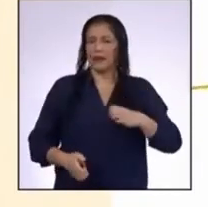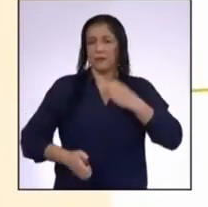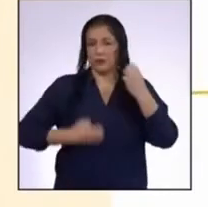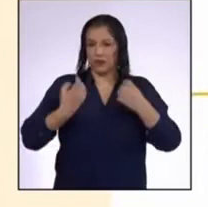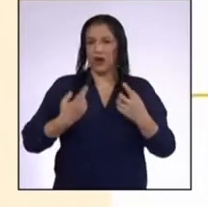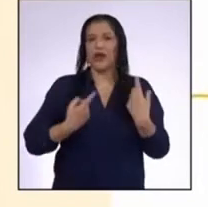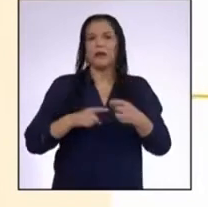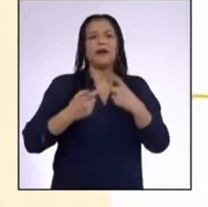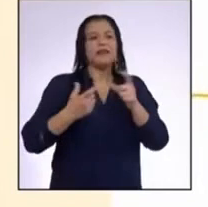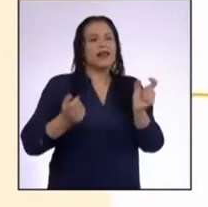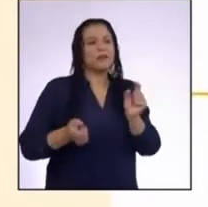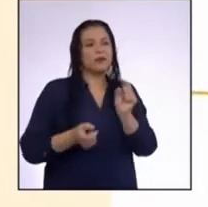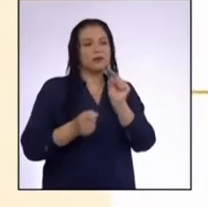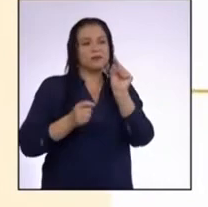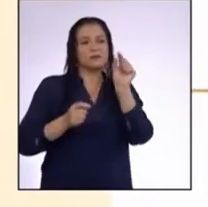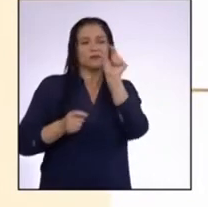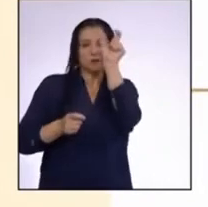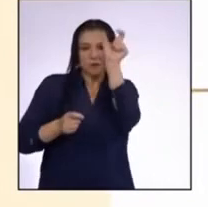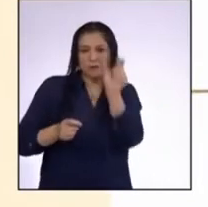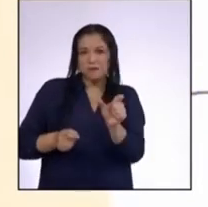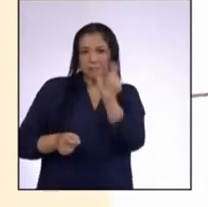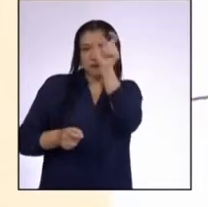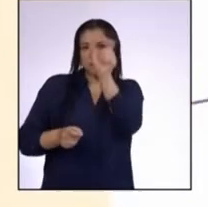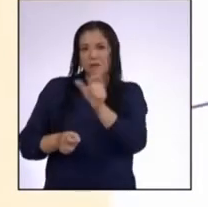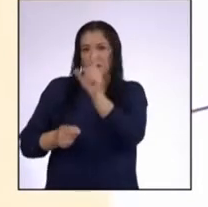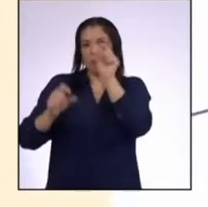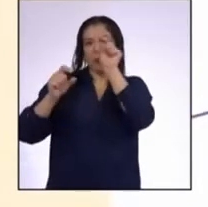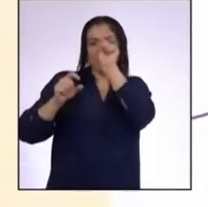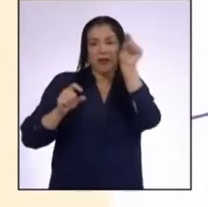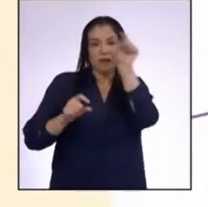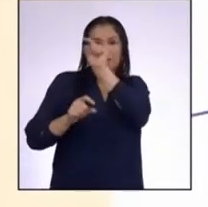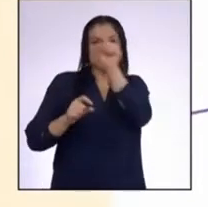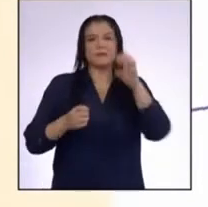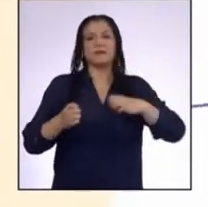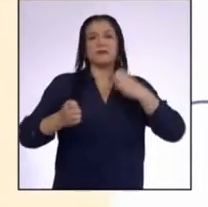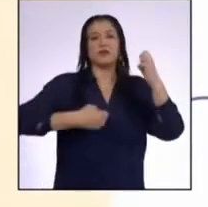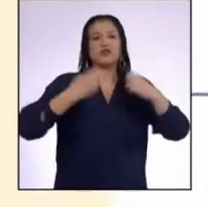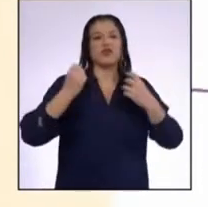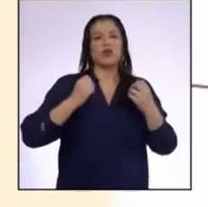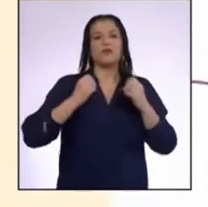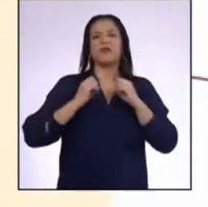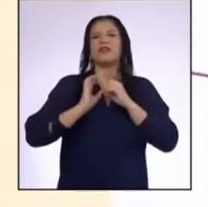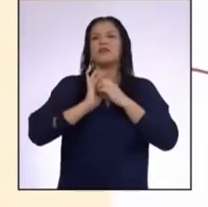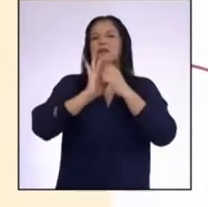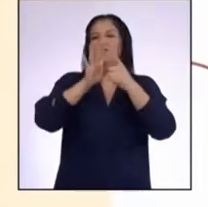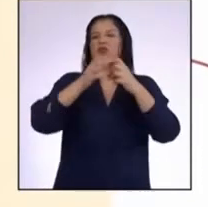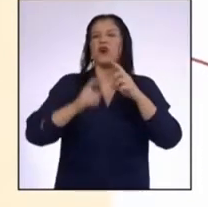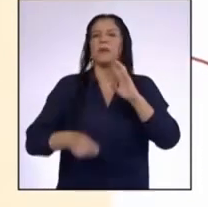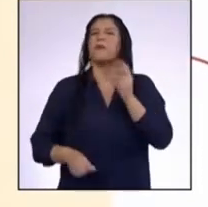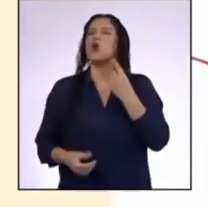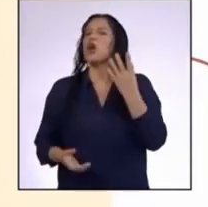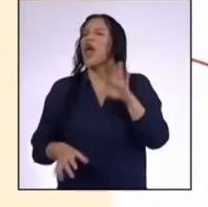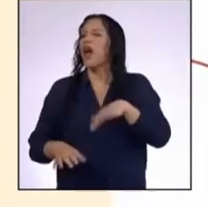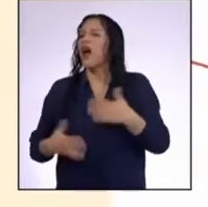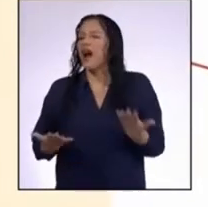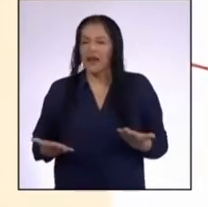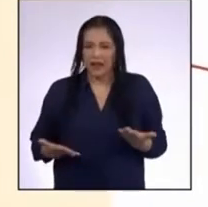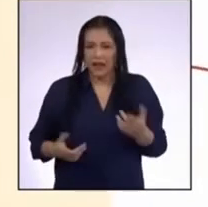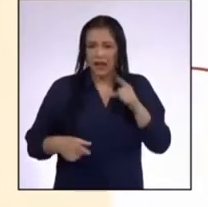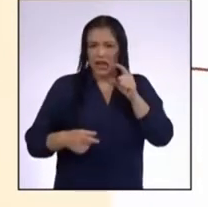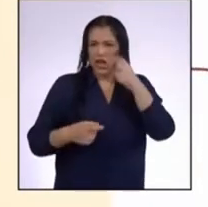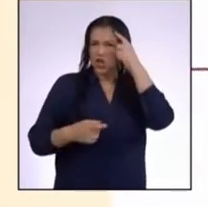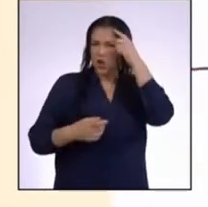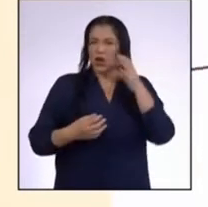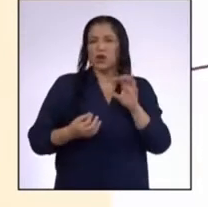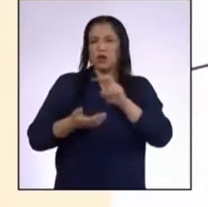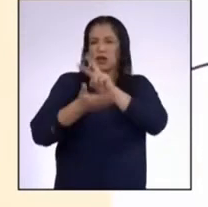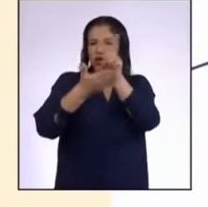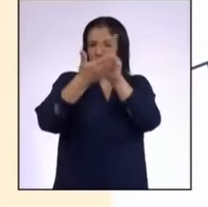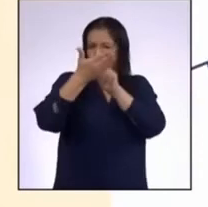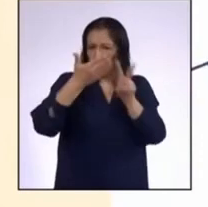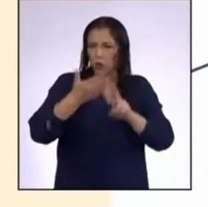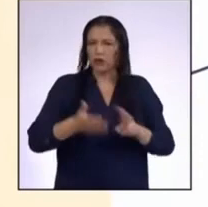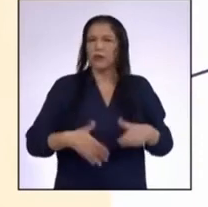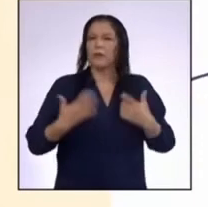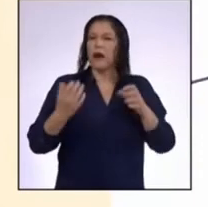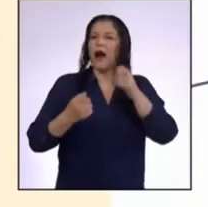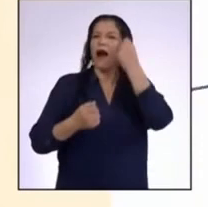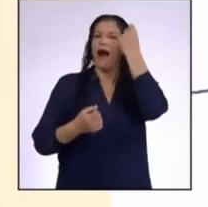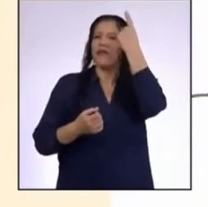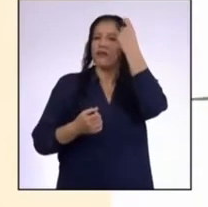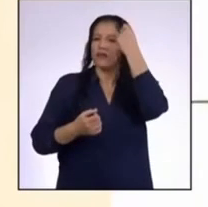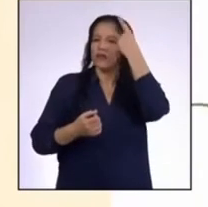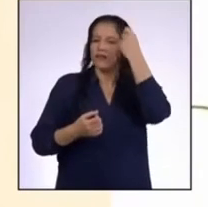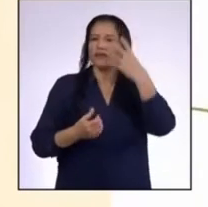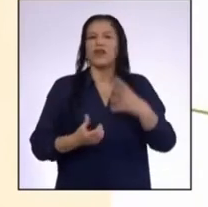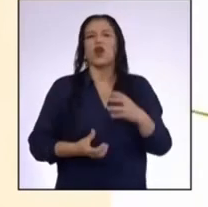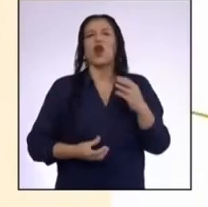subtítulos Emoción, expresión y la pregunta ¿Para qué existe? Creo que este texto nos ayudará a distinguir y entender